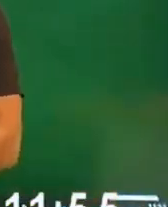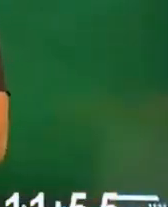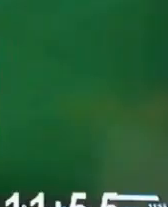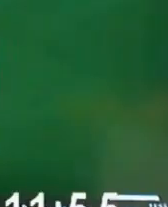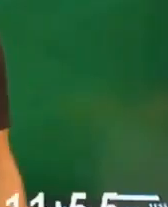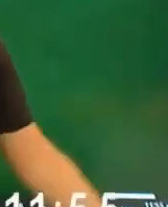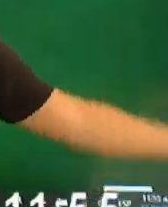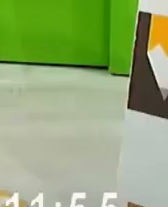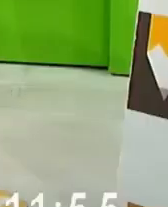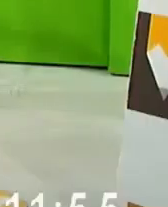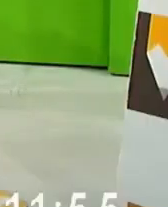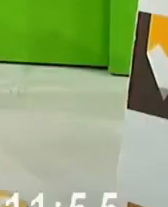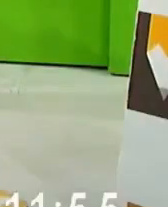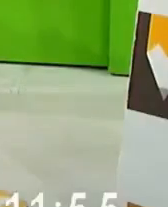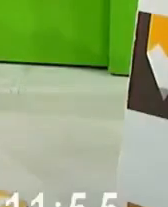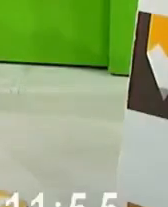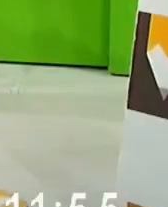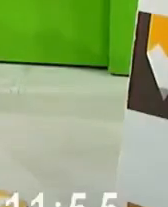Inhalamos.